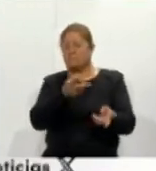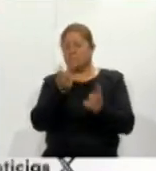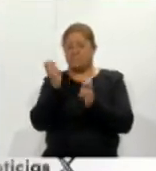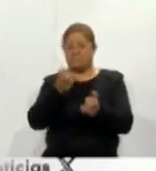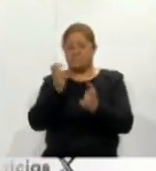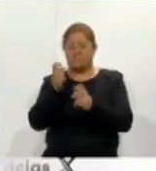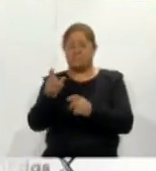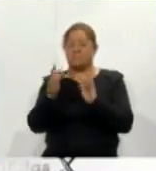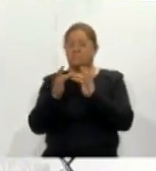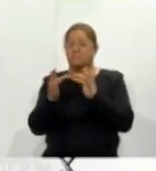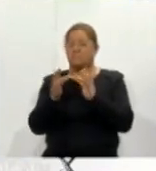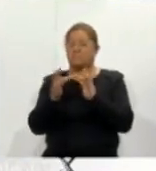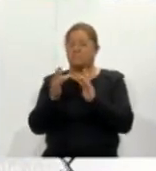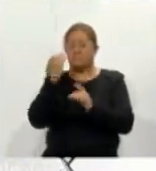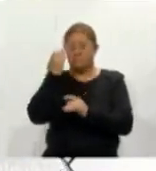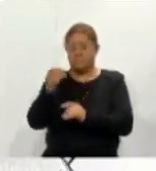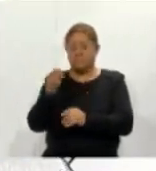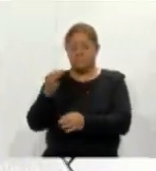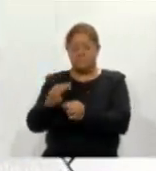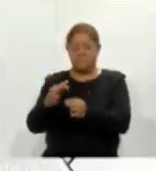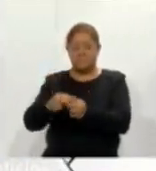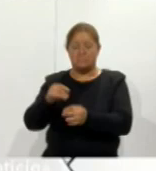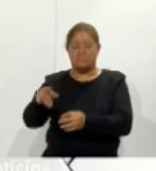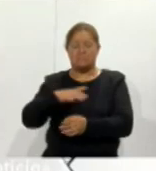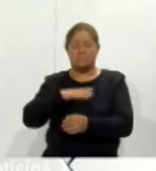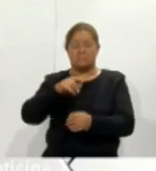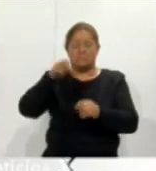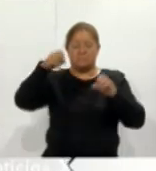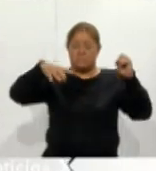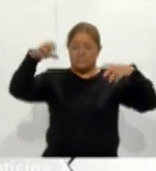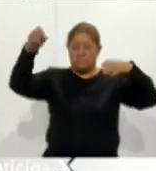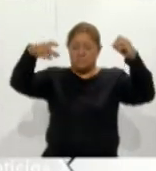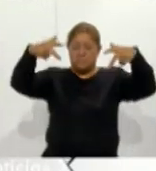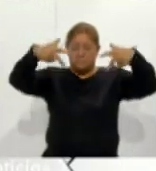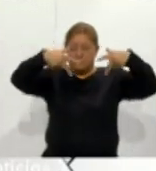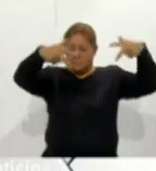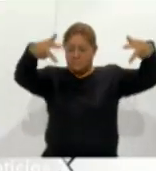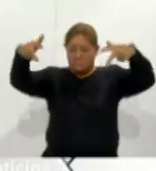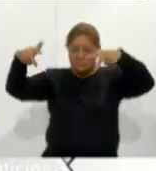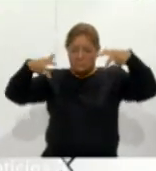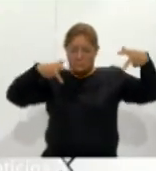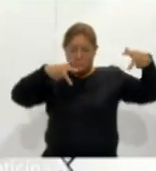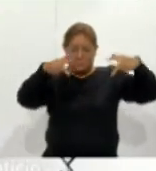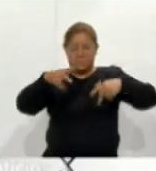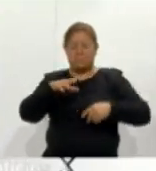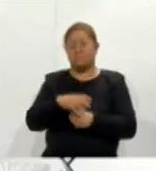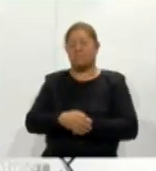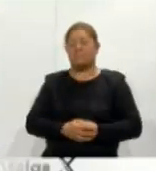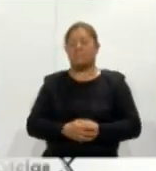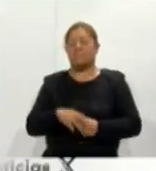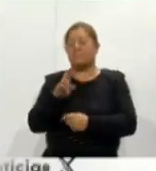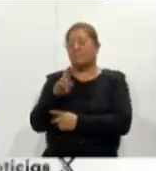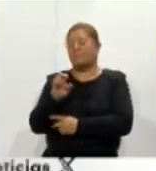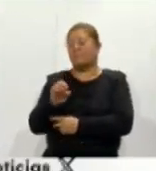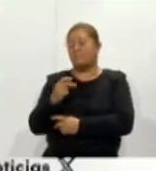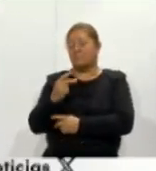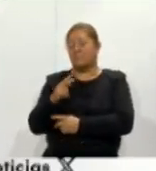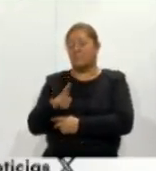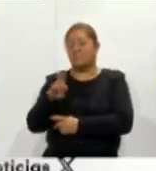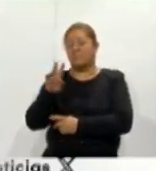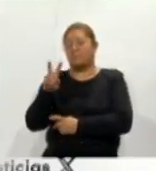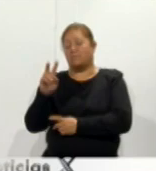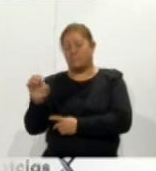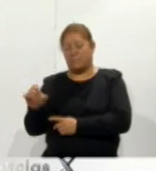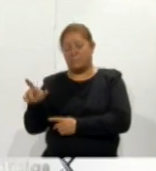conectados en tiempo real al servicio de puntos de monitoreo vehicular del Registro Público Vehicular de Tlaxcala. Estas